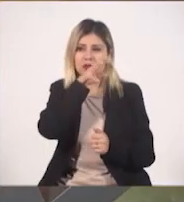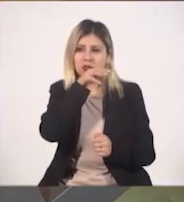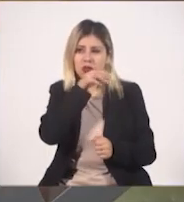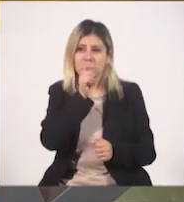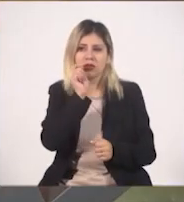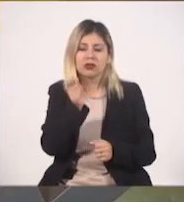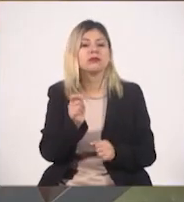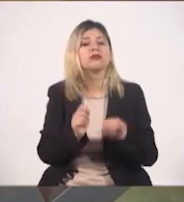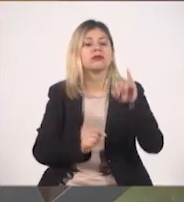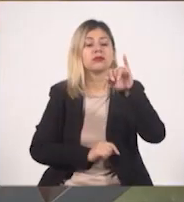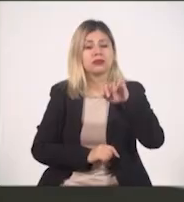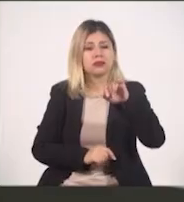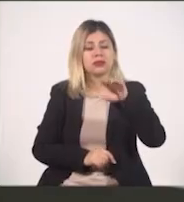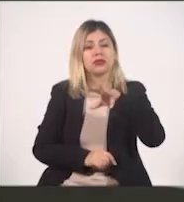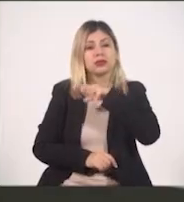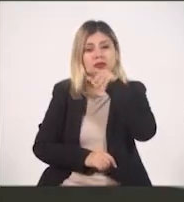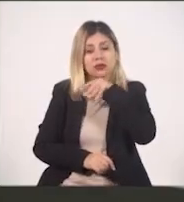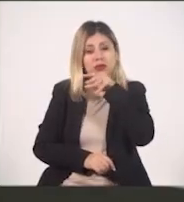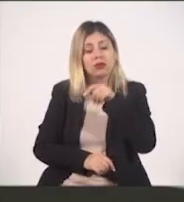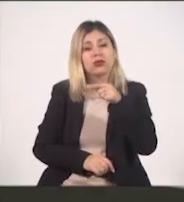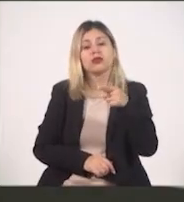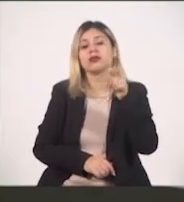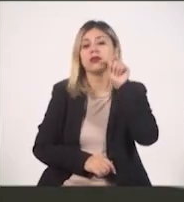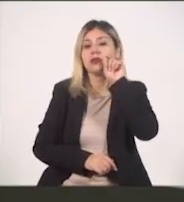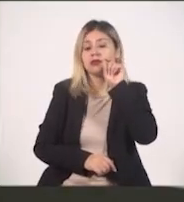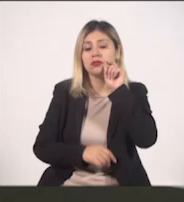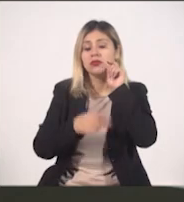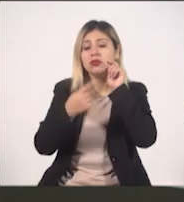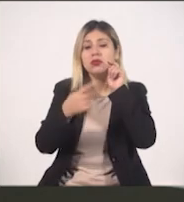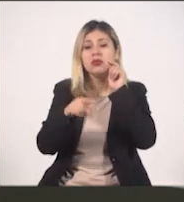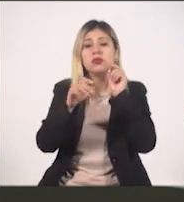chilito? Mira, lo que es las salsas martajadas.